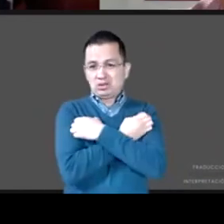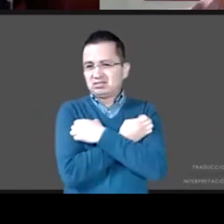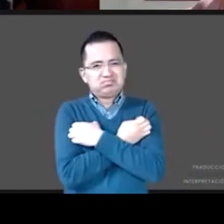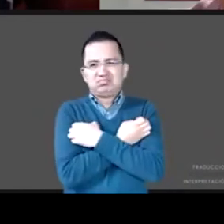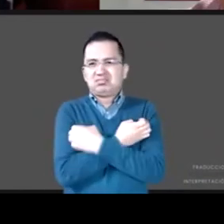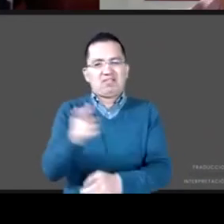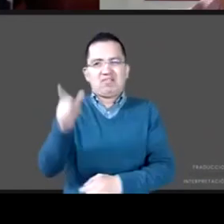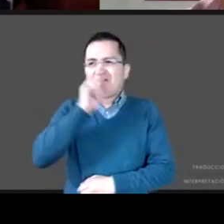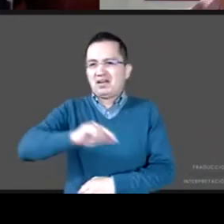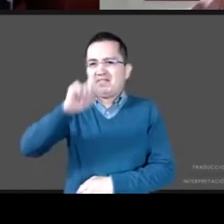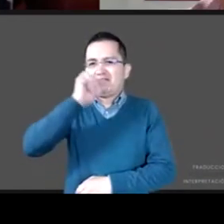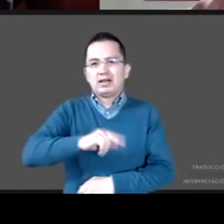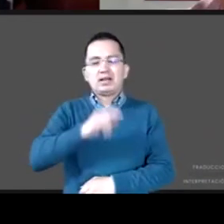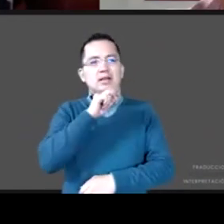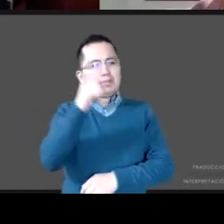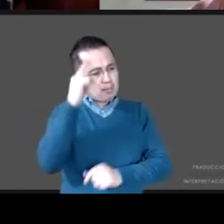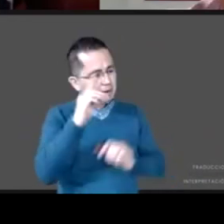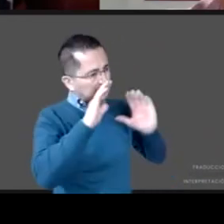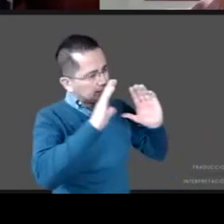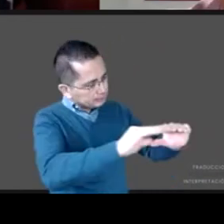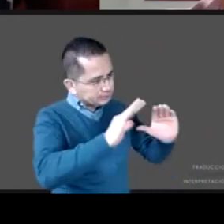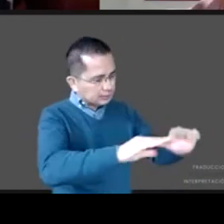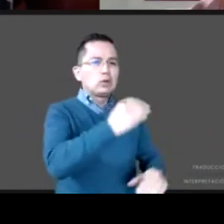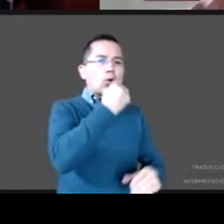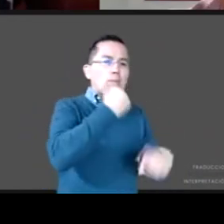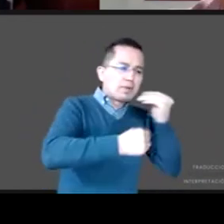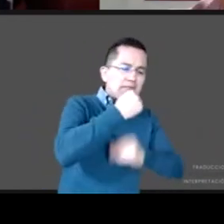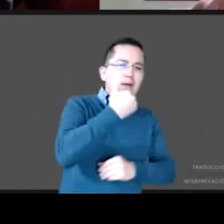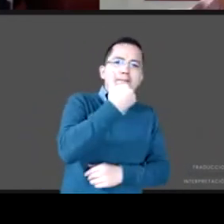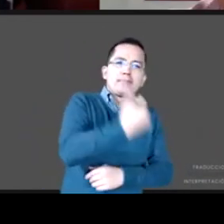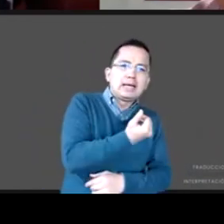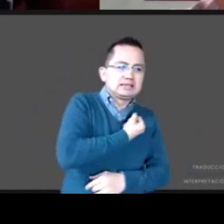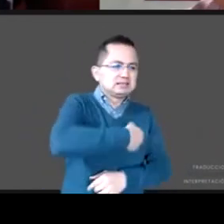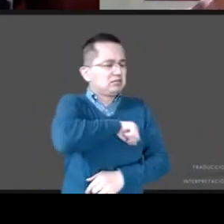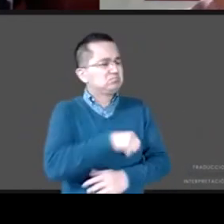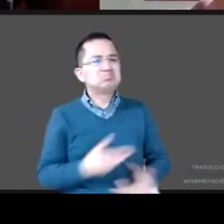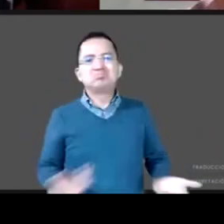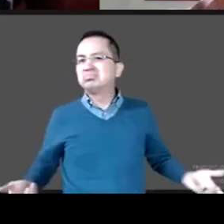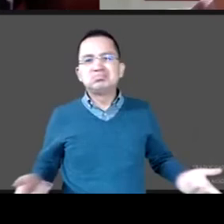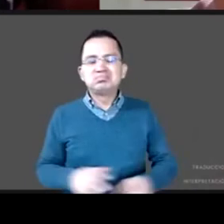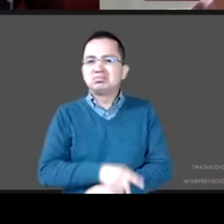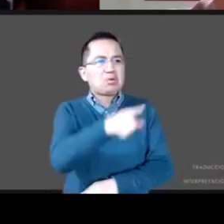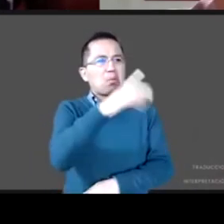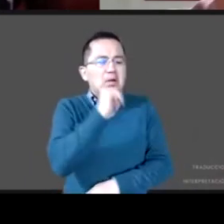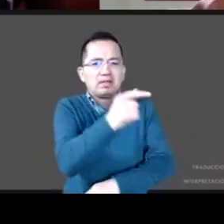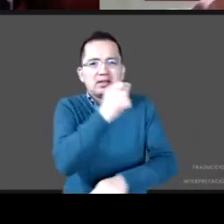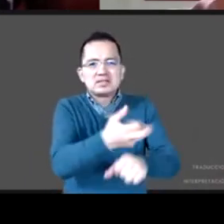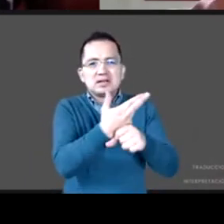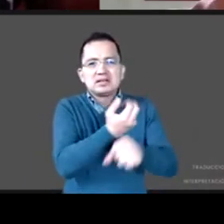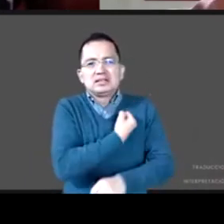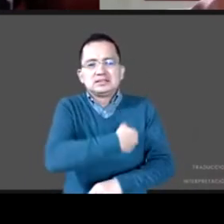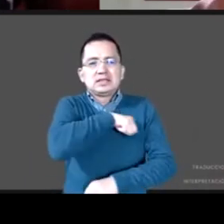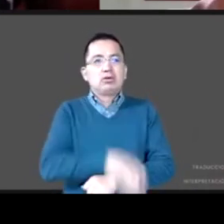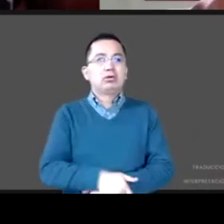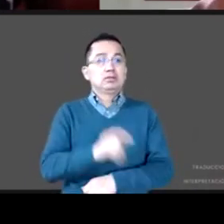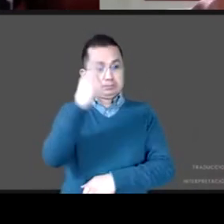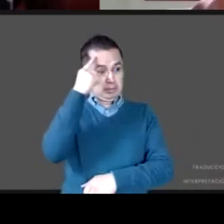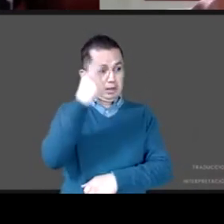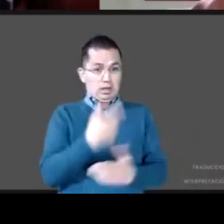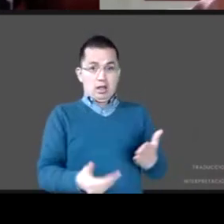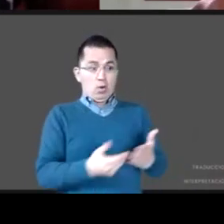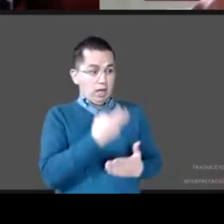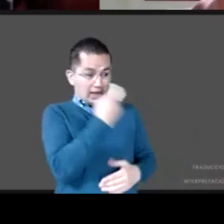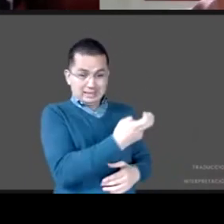perduraran de hecho obesidad sobrepeso diabetes hipertensión es esta generación la que estuvo desde